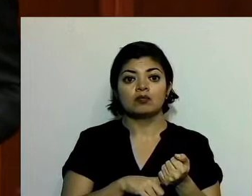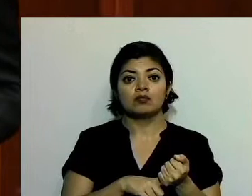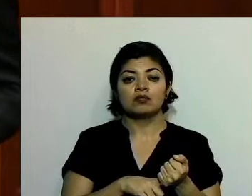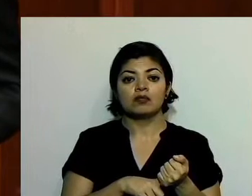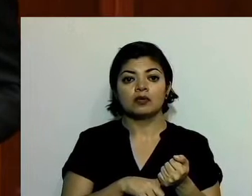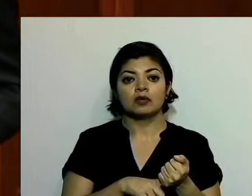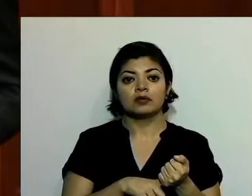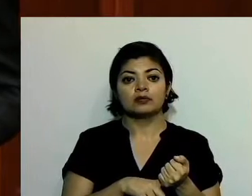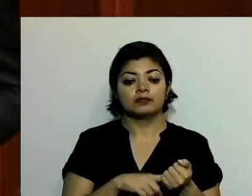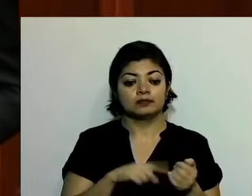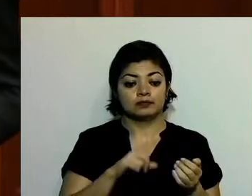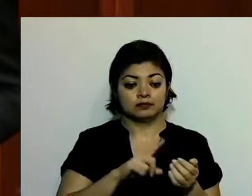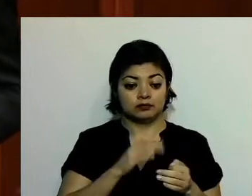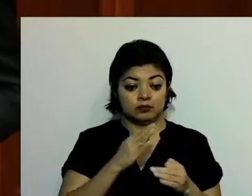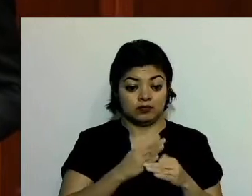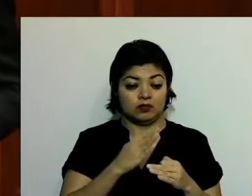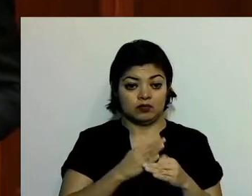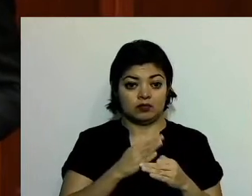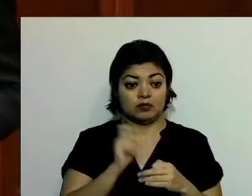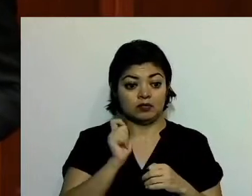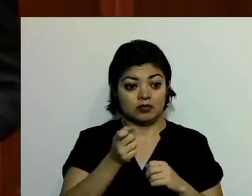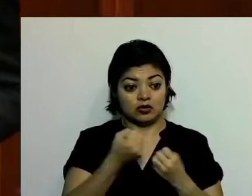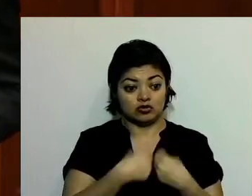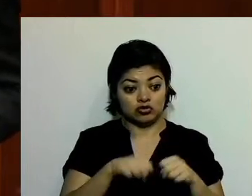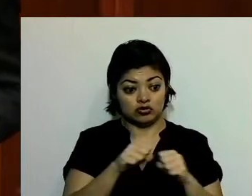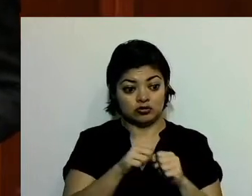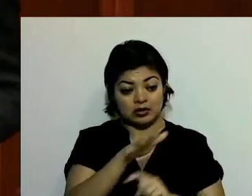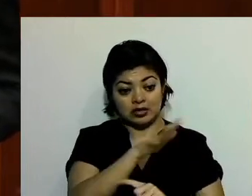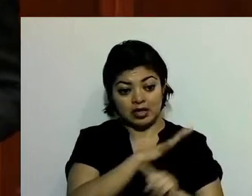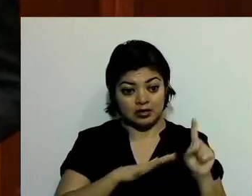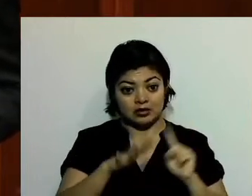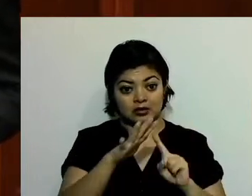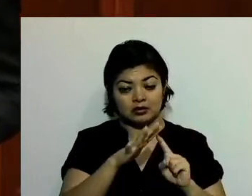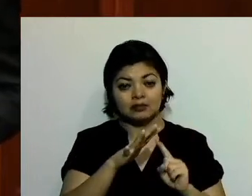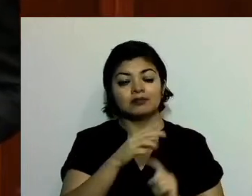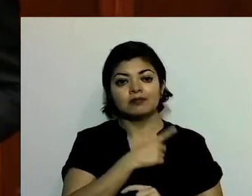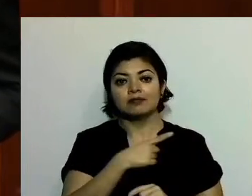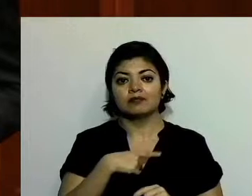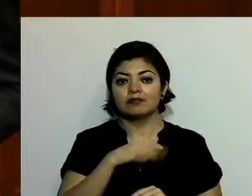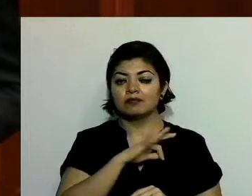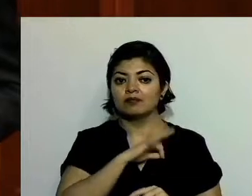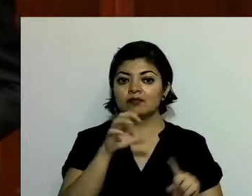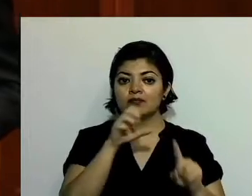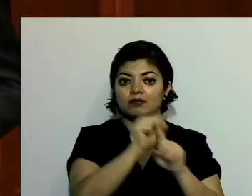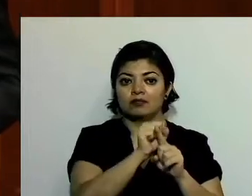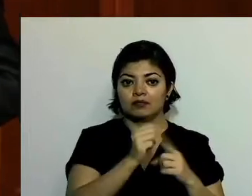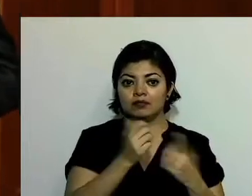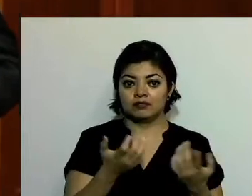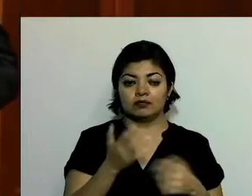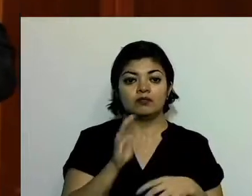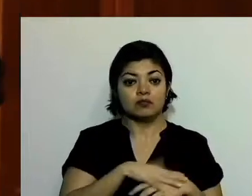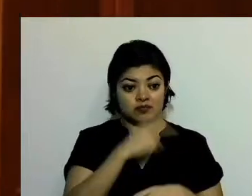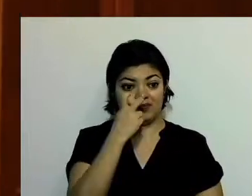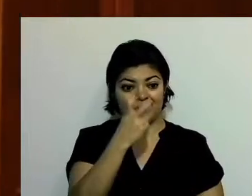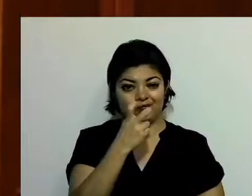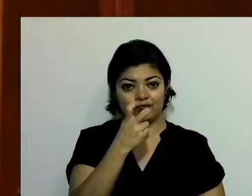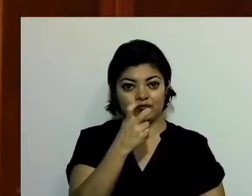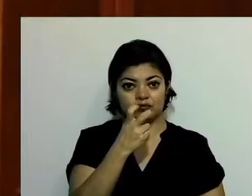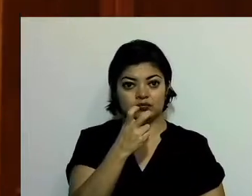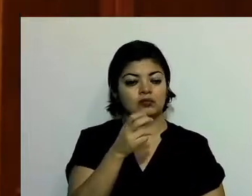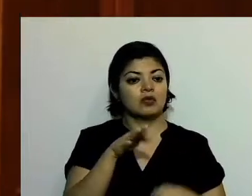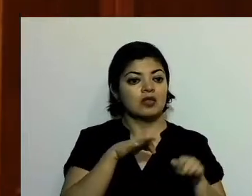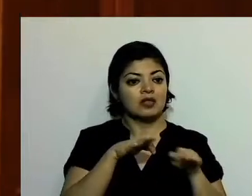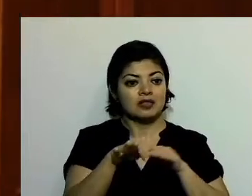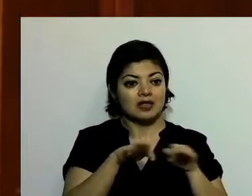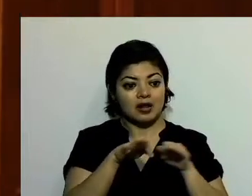de esta especie y de esta sociedad habremos de lograr. Por esa razón es que el trabajo de la